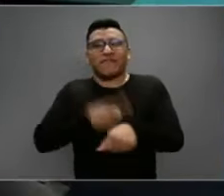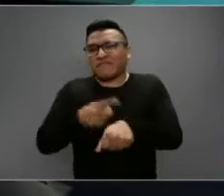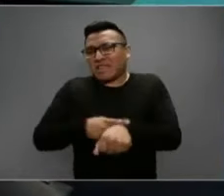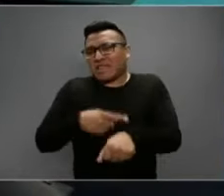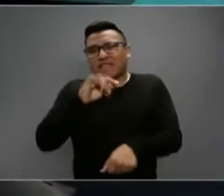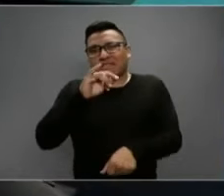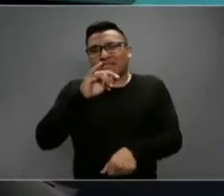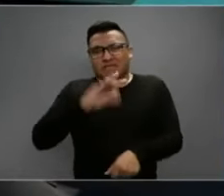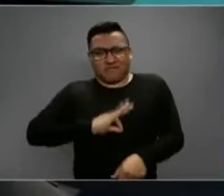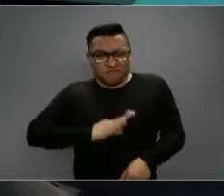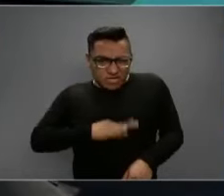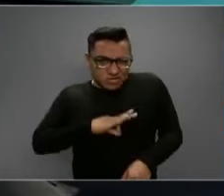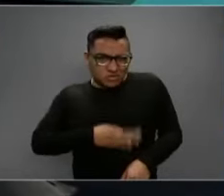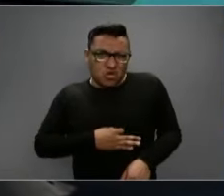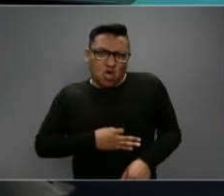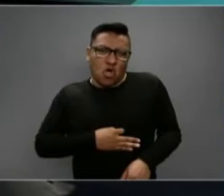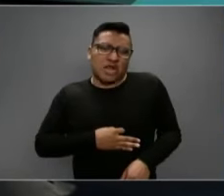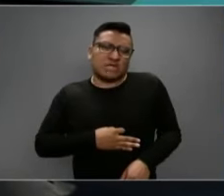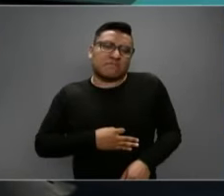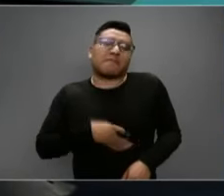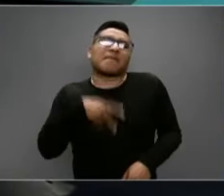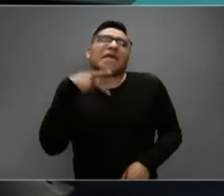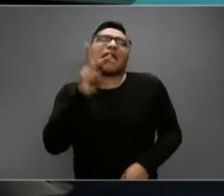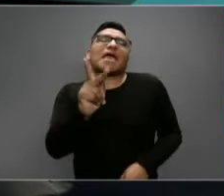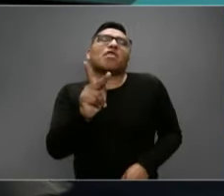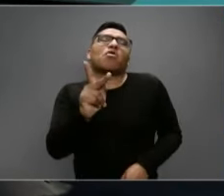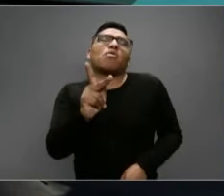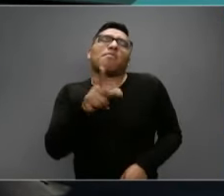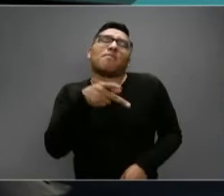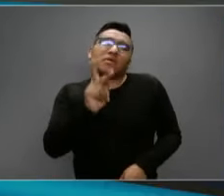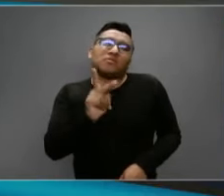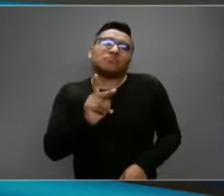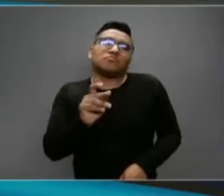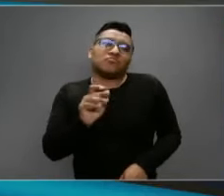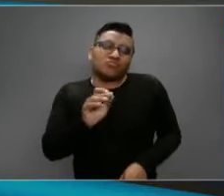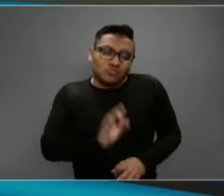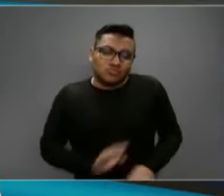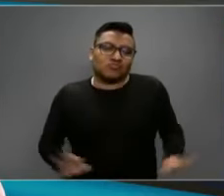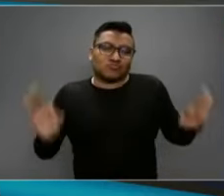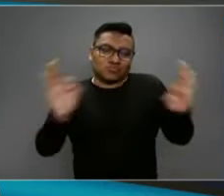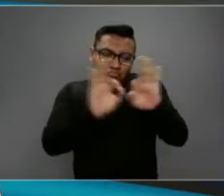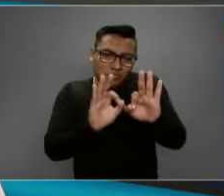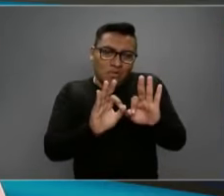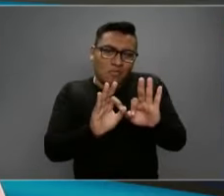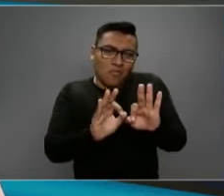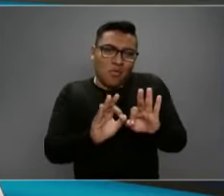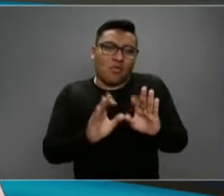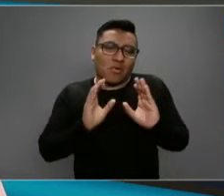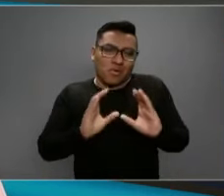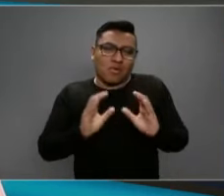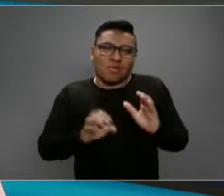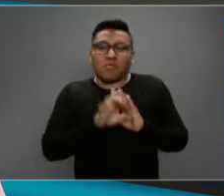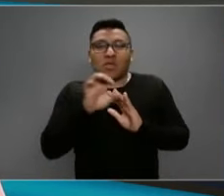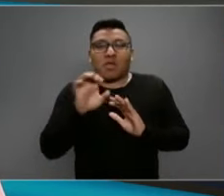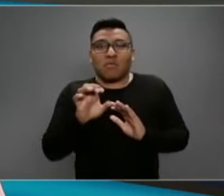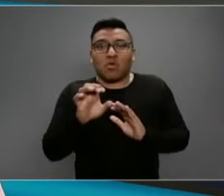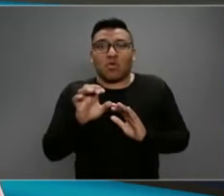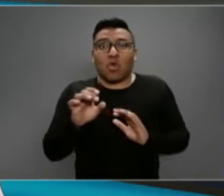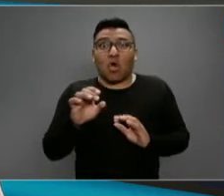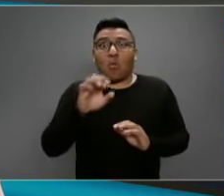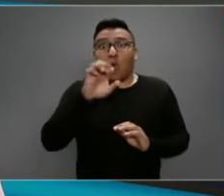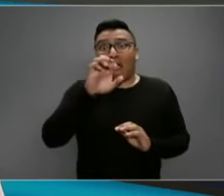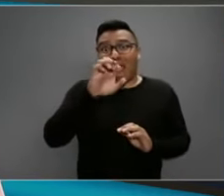infecciosa, pero ninguna característica especial como sí lo es con ébola, por ejemplo.